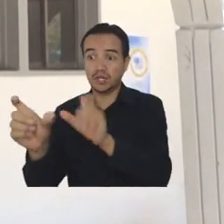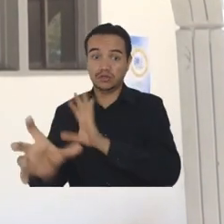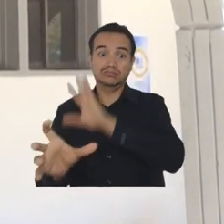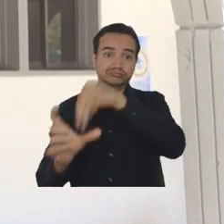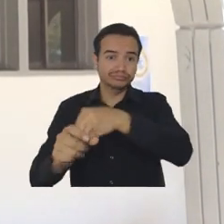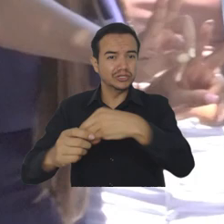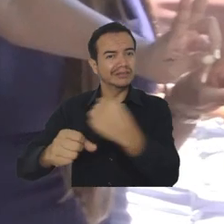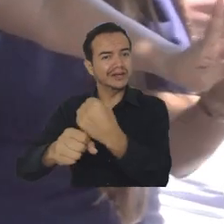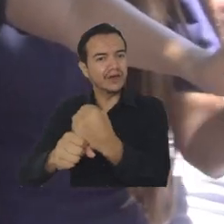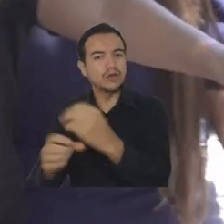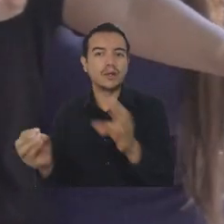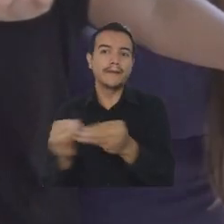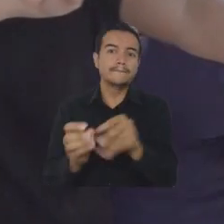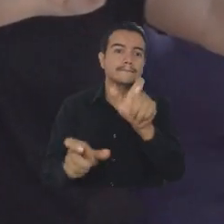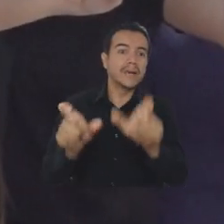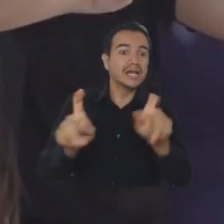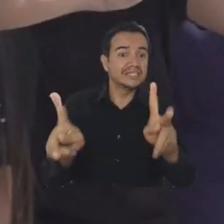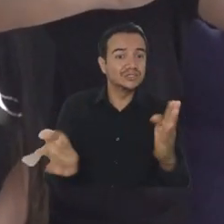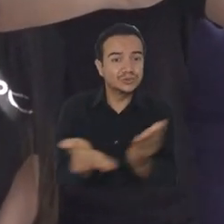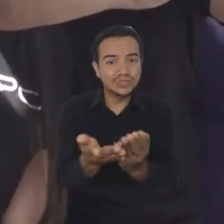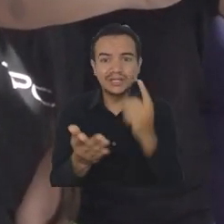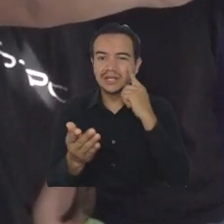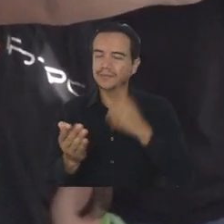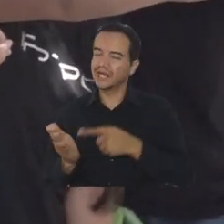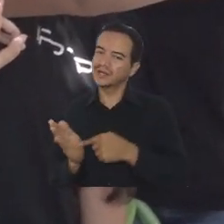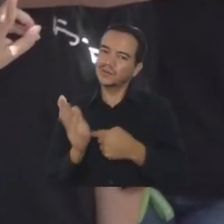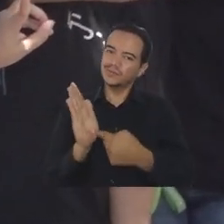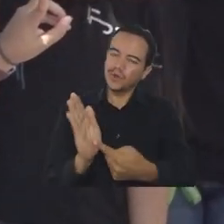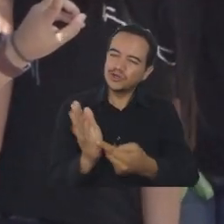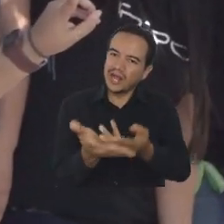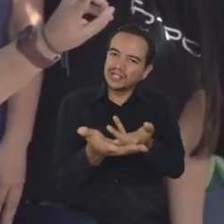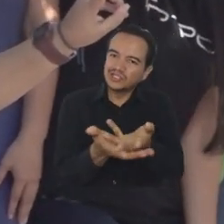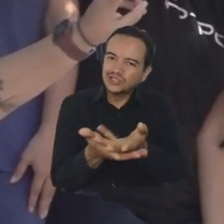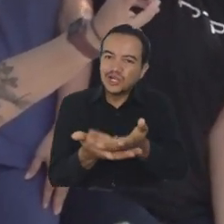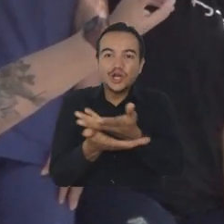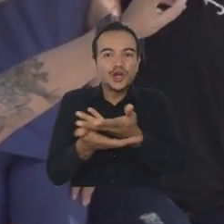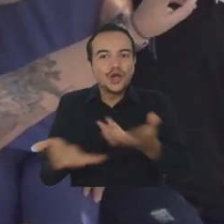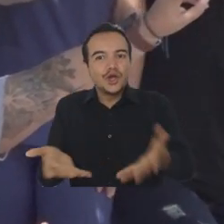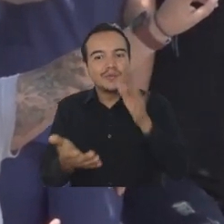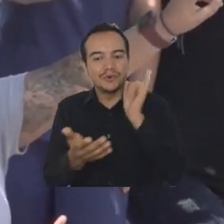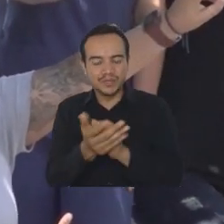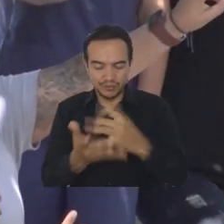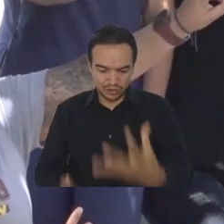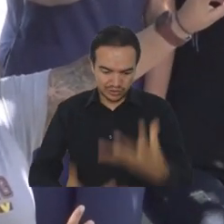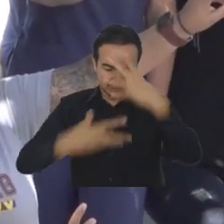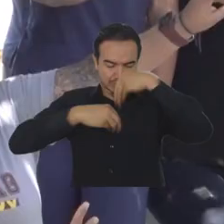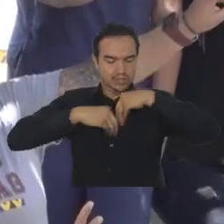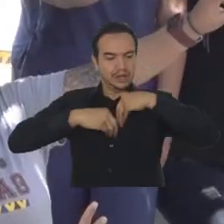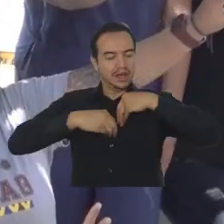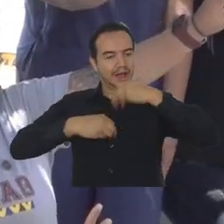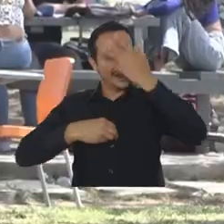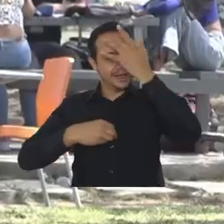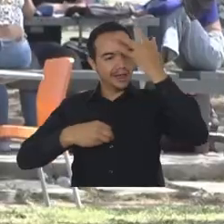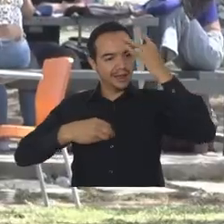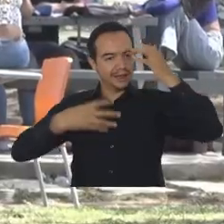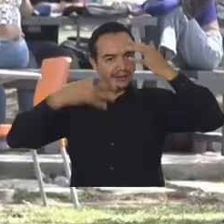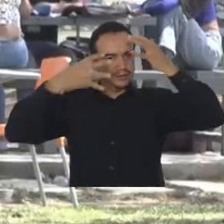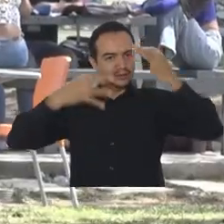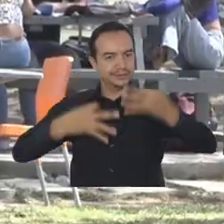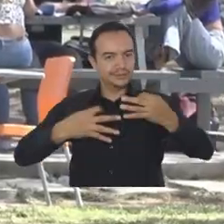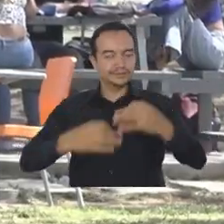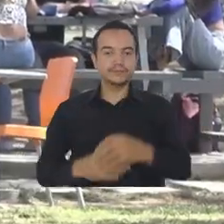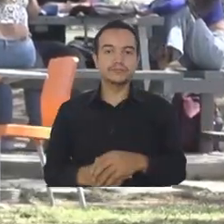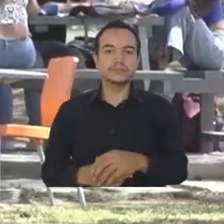hace parte de la universidad una píldora informativa que nos permita cuidar de la salud y darles herramientas para el cuidado de la misma. El